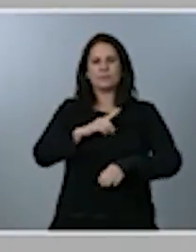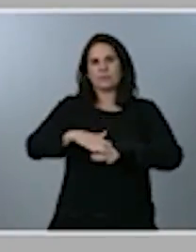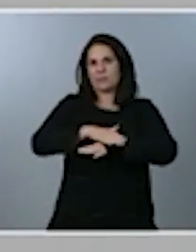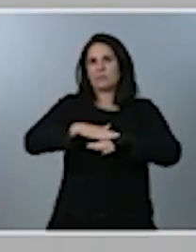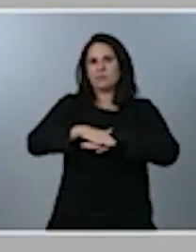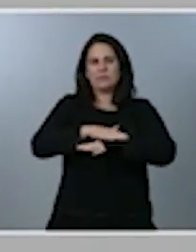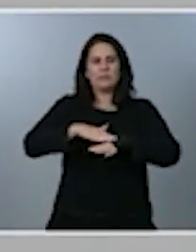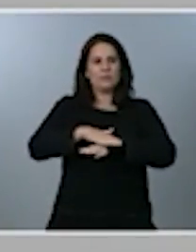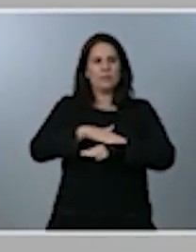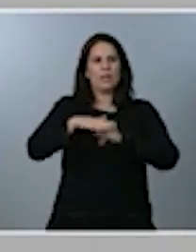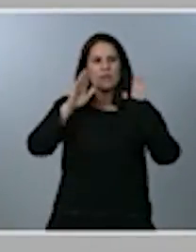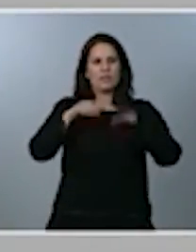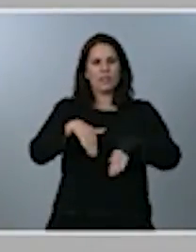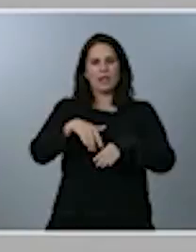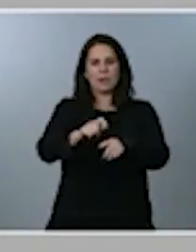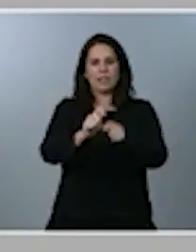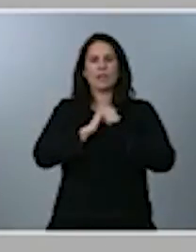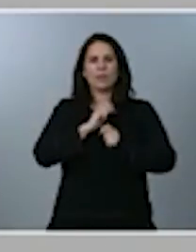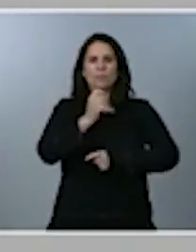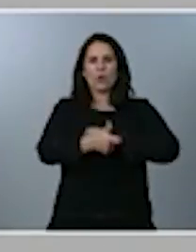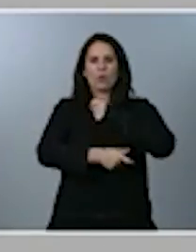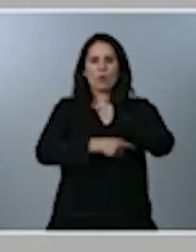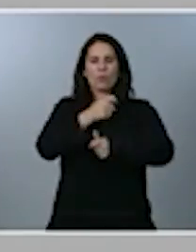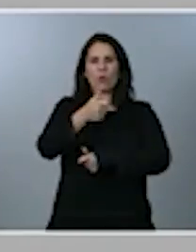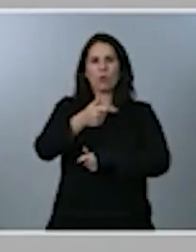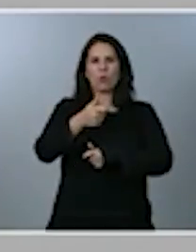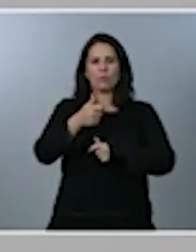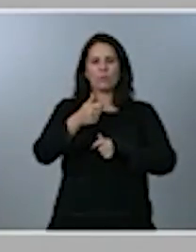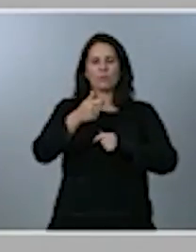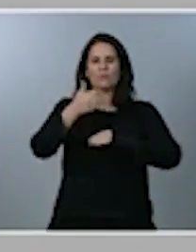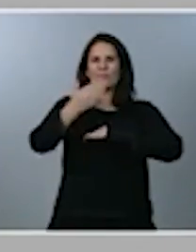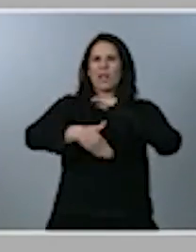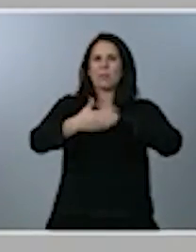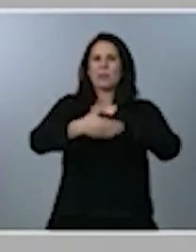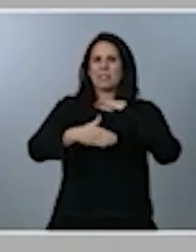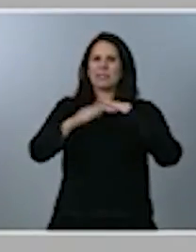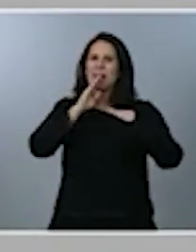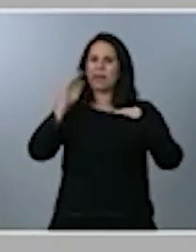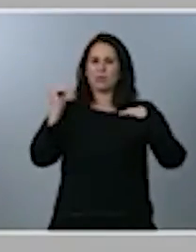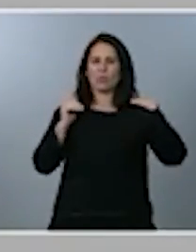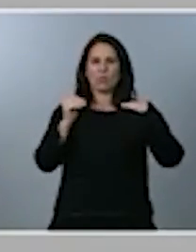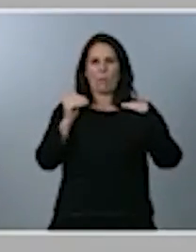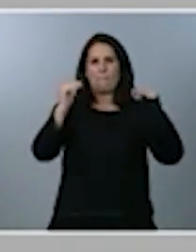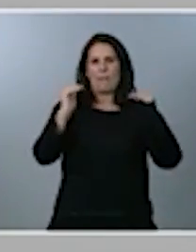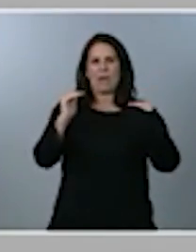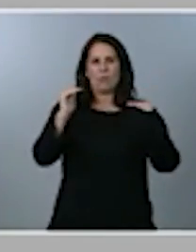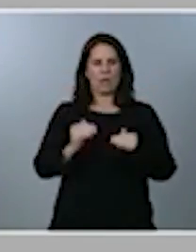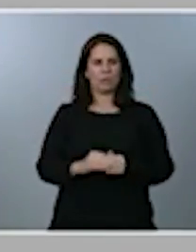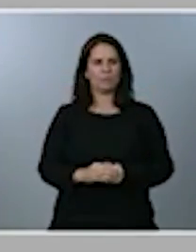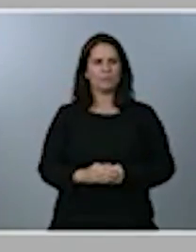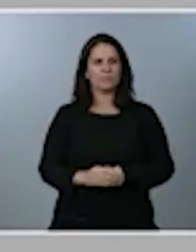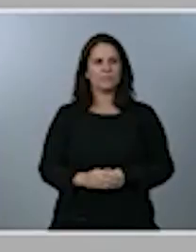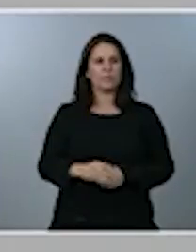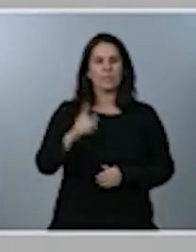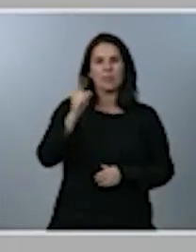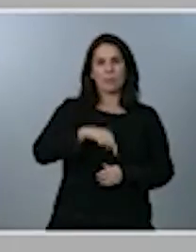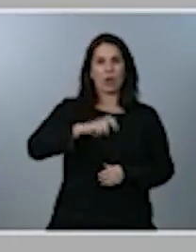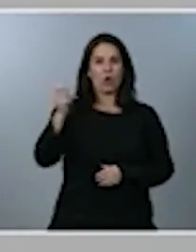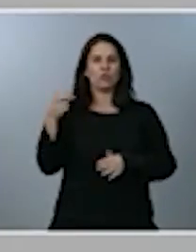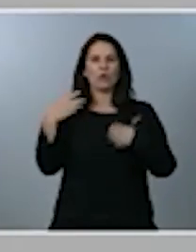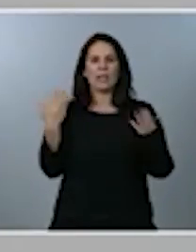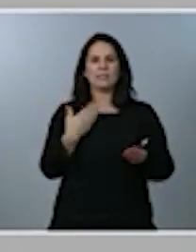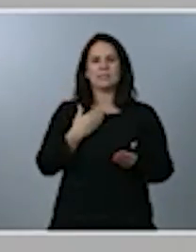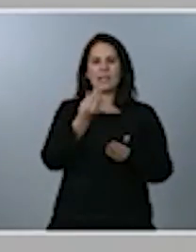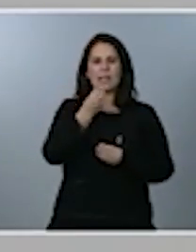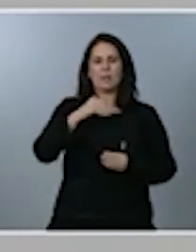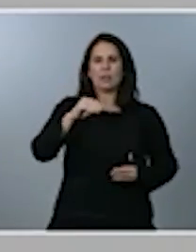permitir ir reduciendo esos umbrales. Otra decisión del Gobierno para estas familias vulnerables es el incremento del IPREM, que es un